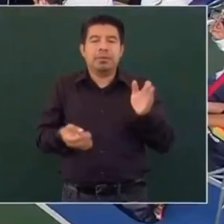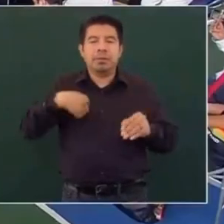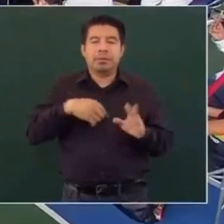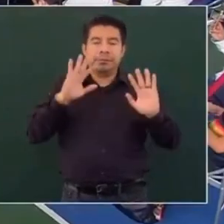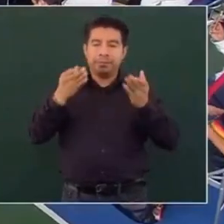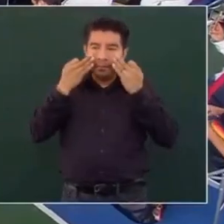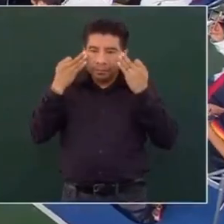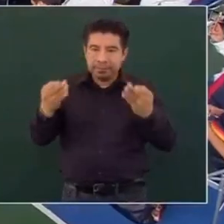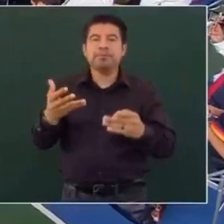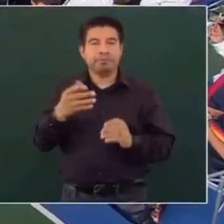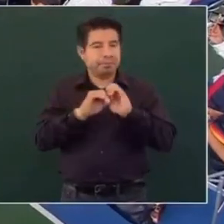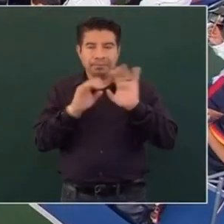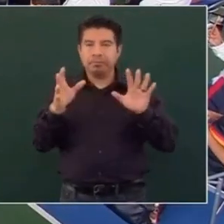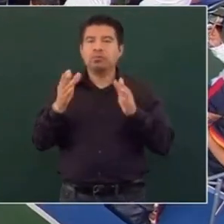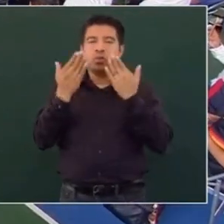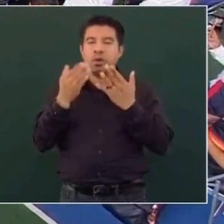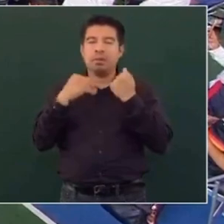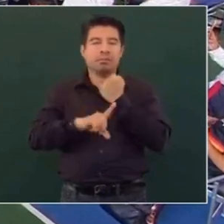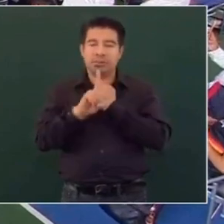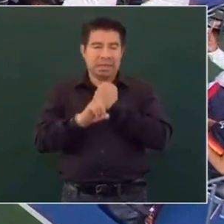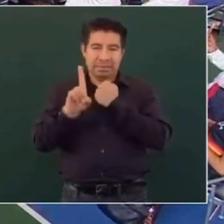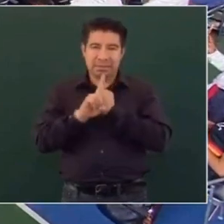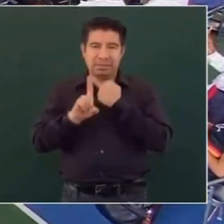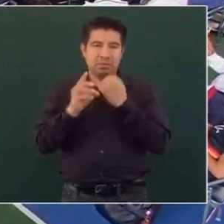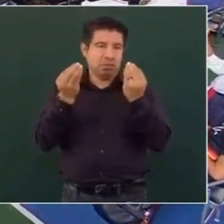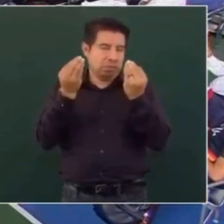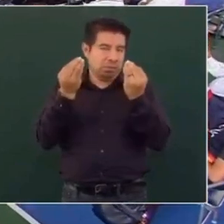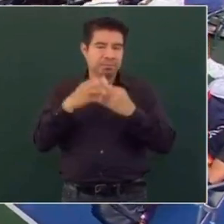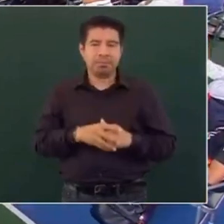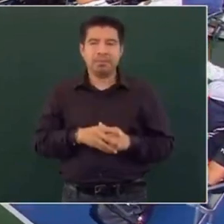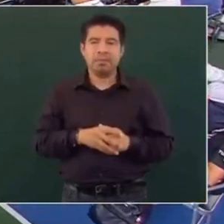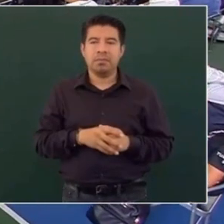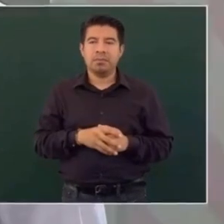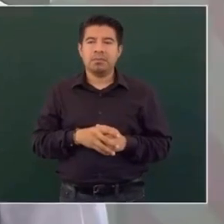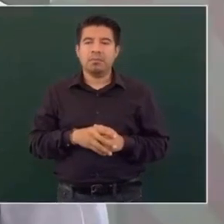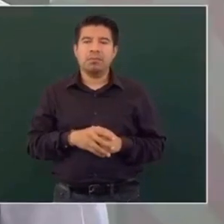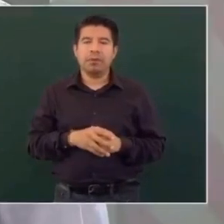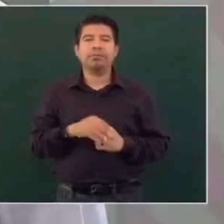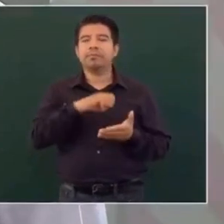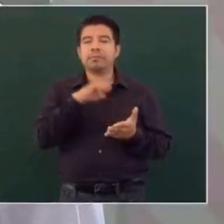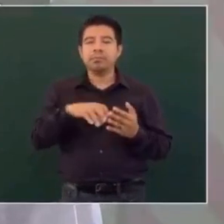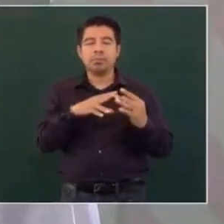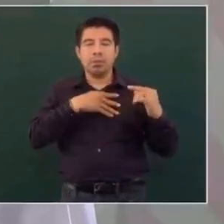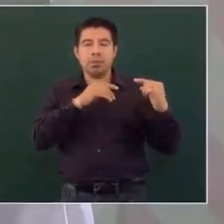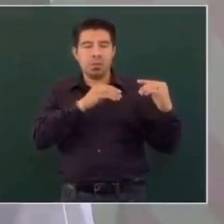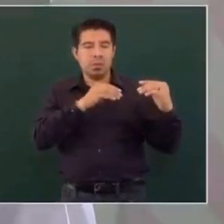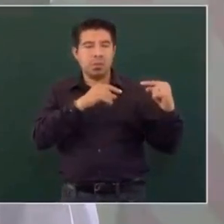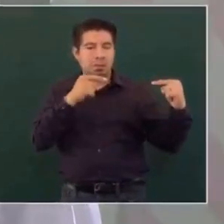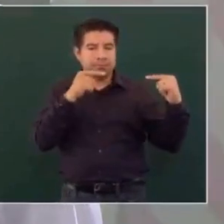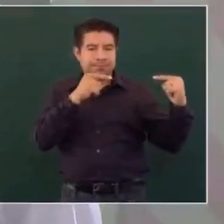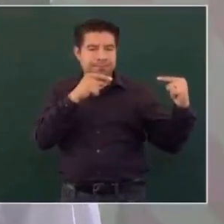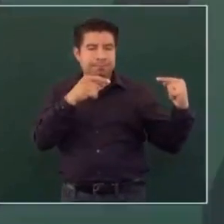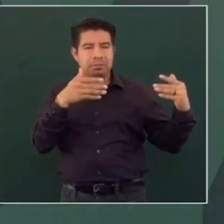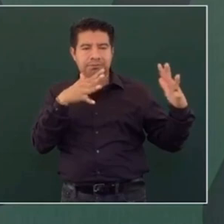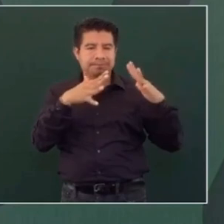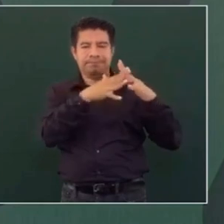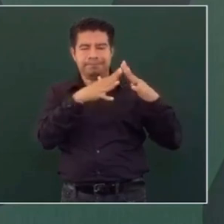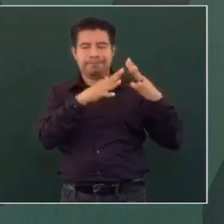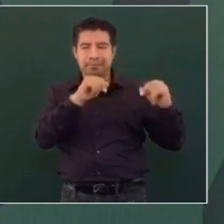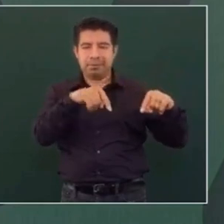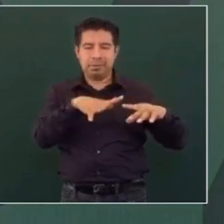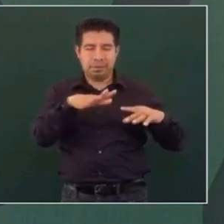que no tenemos muchos problemas en lo que tiene que ver con enfrentamientos en las comunidades.